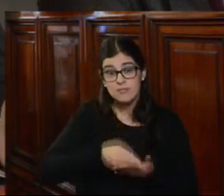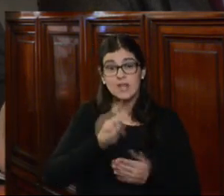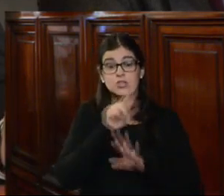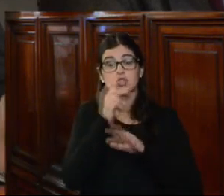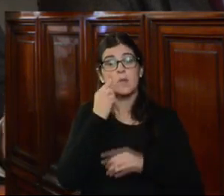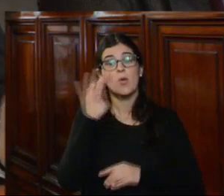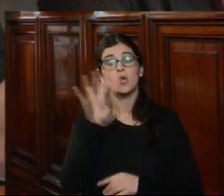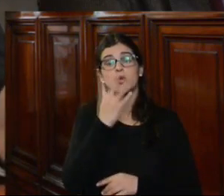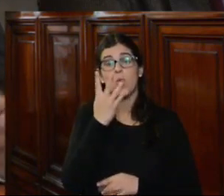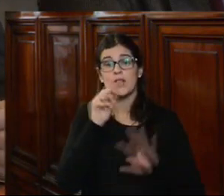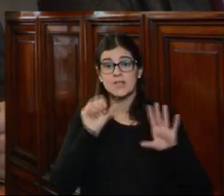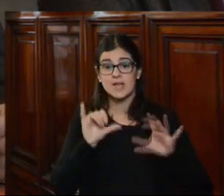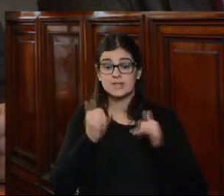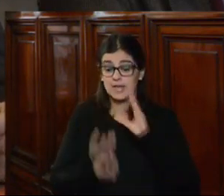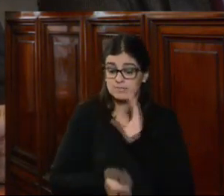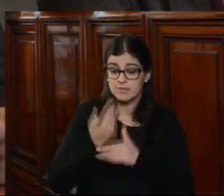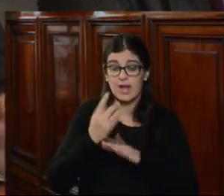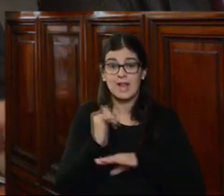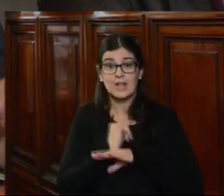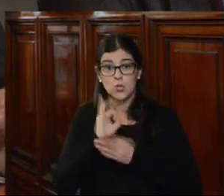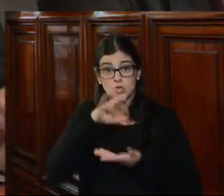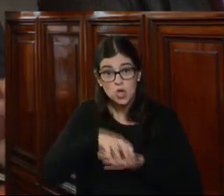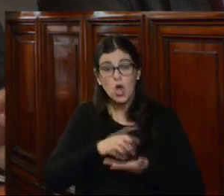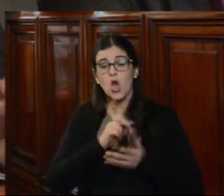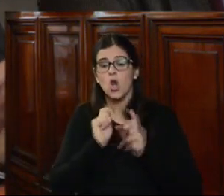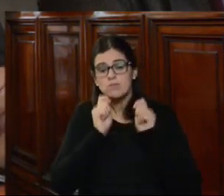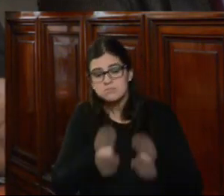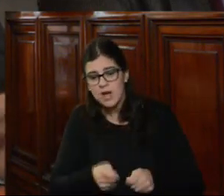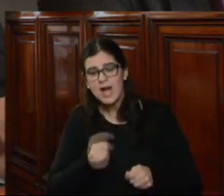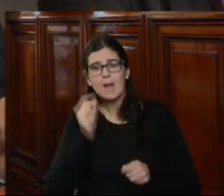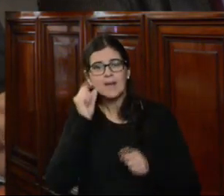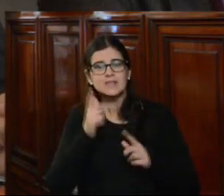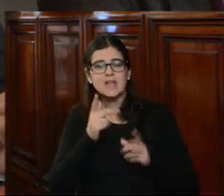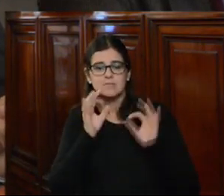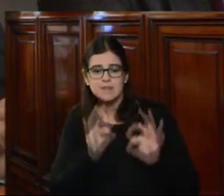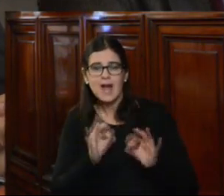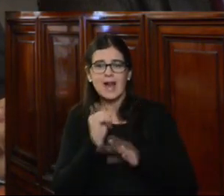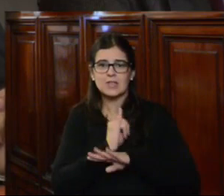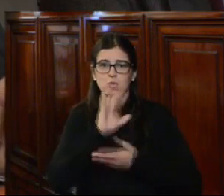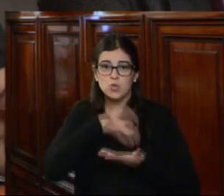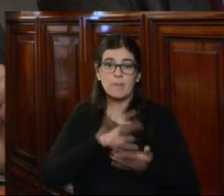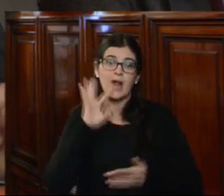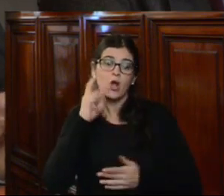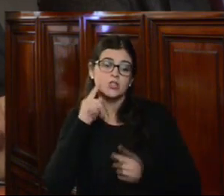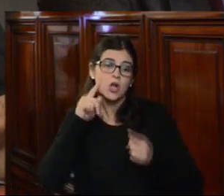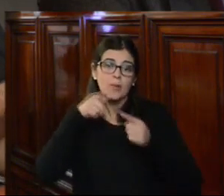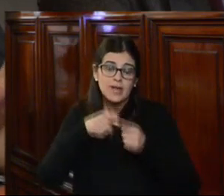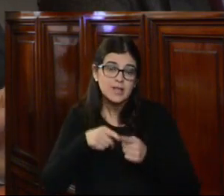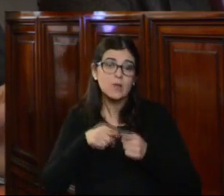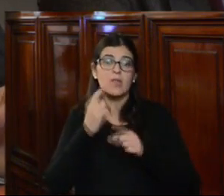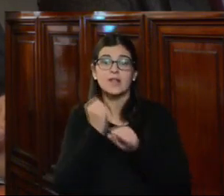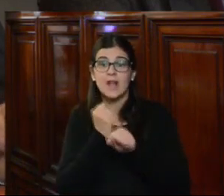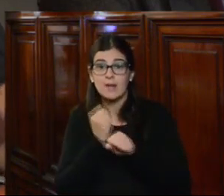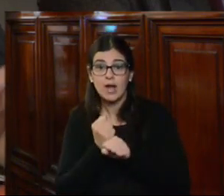18.446 que crea la institución no atribuyó competencia específica a la institución para conocer sobre conflictos de